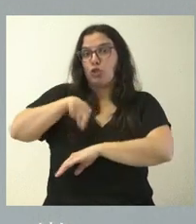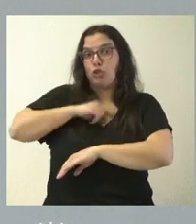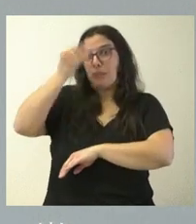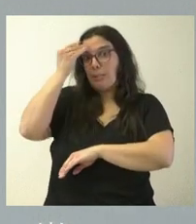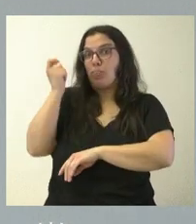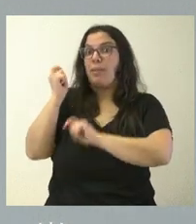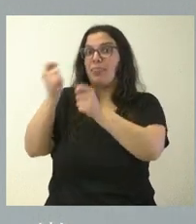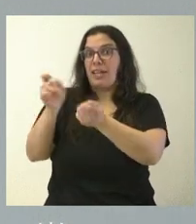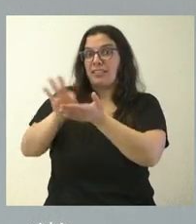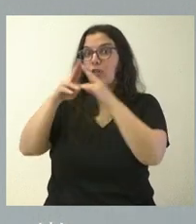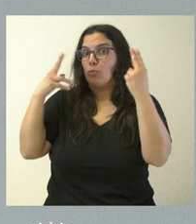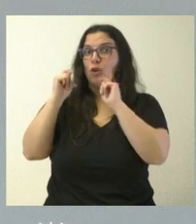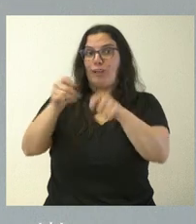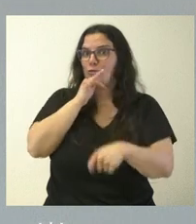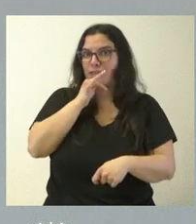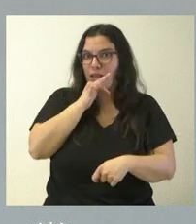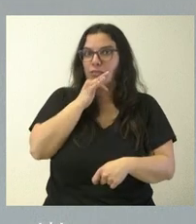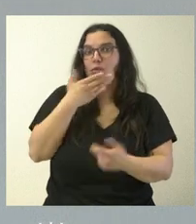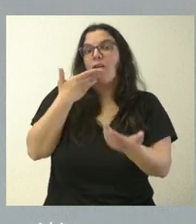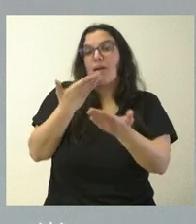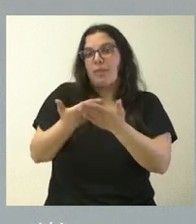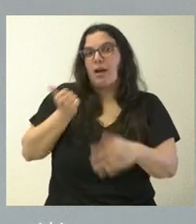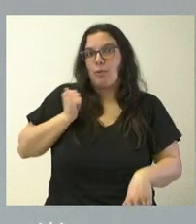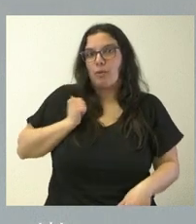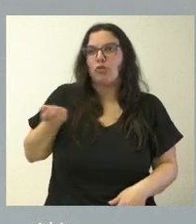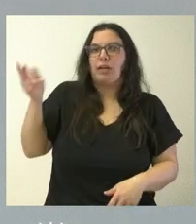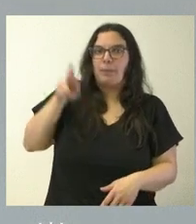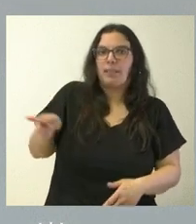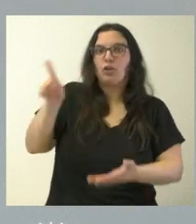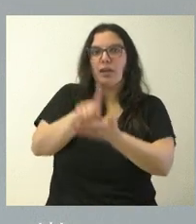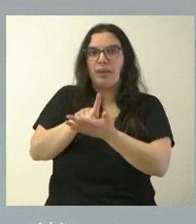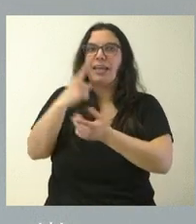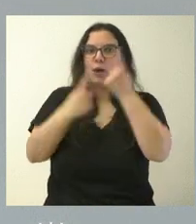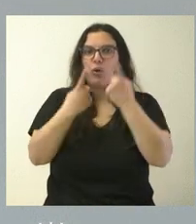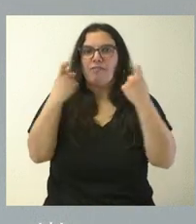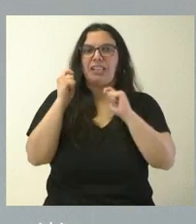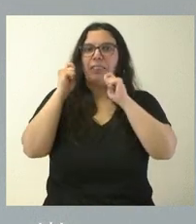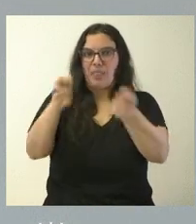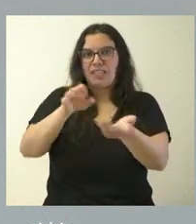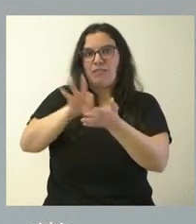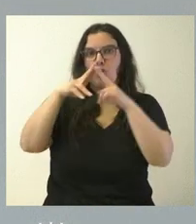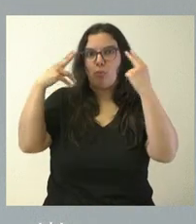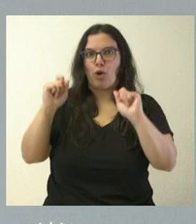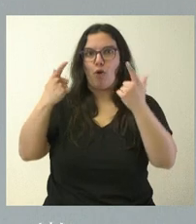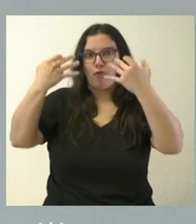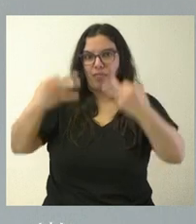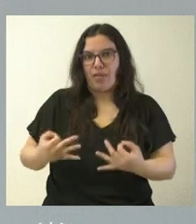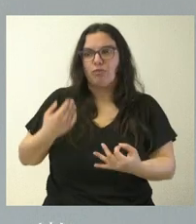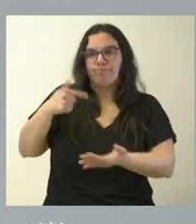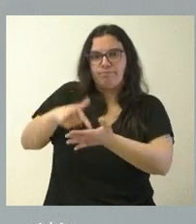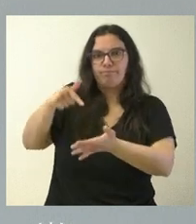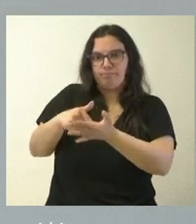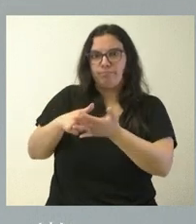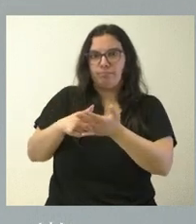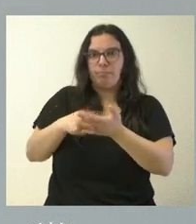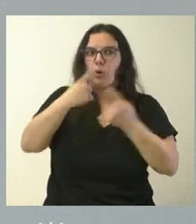Servicio Público que no han sido declaradas como tales. Aprovecho la ocasión para volver a insistir que todavía algunas de las líneas que hemos reivindicado no